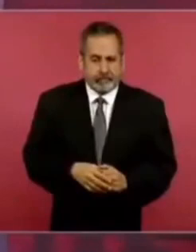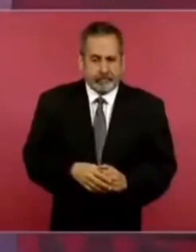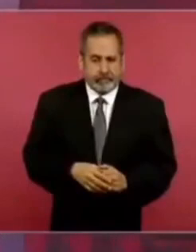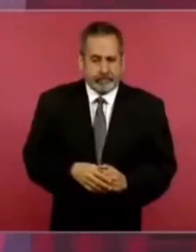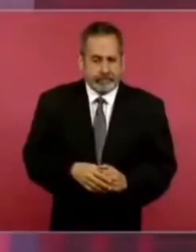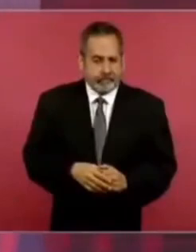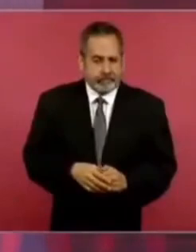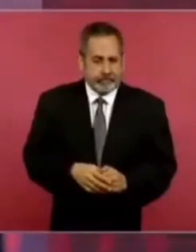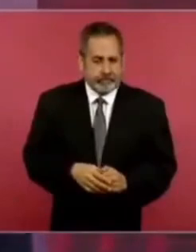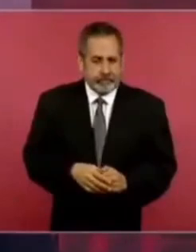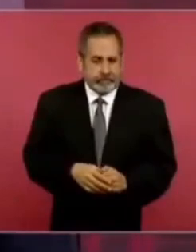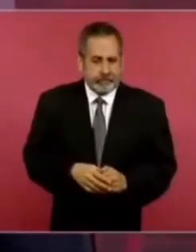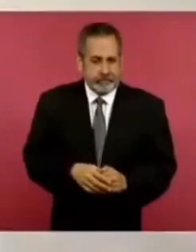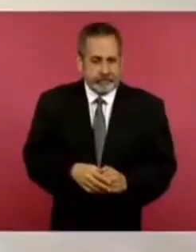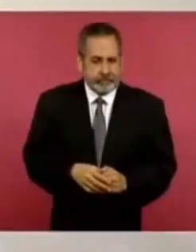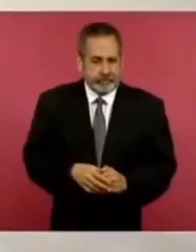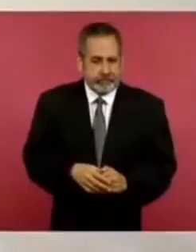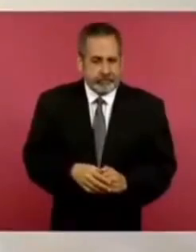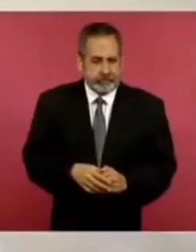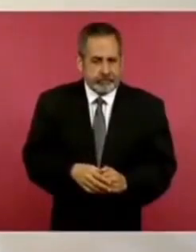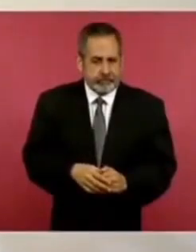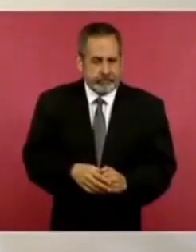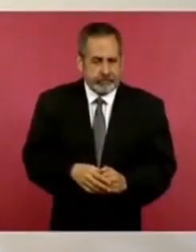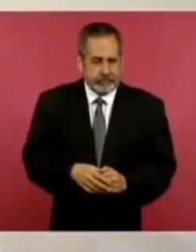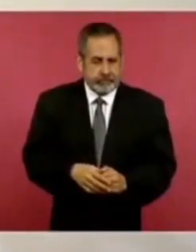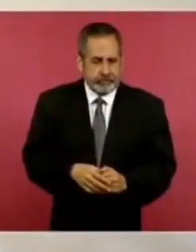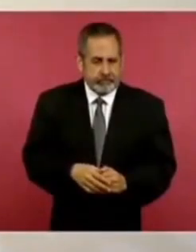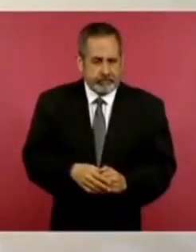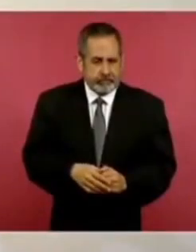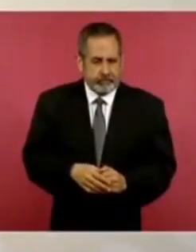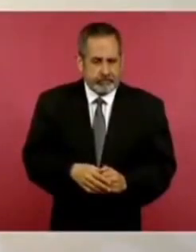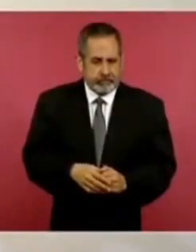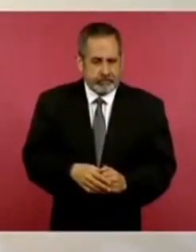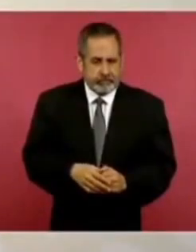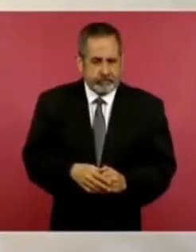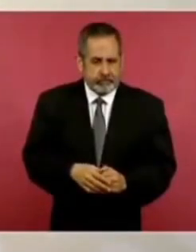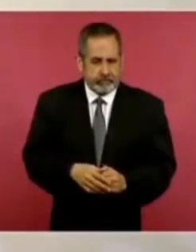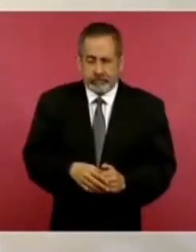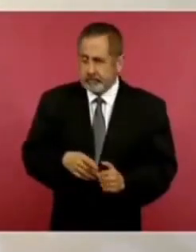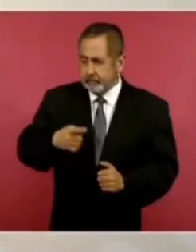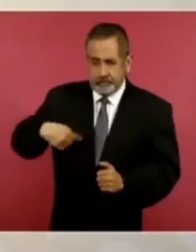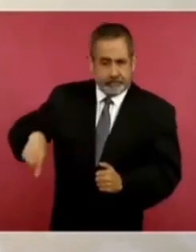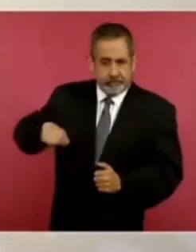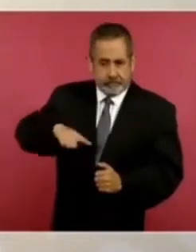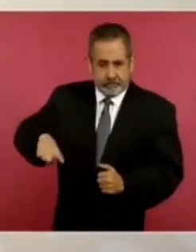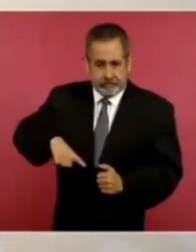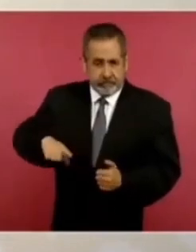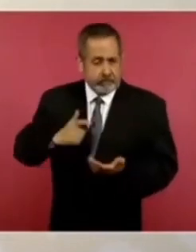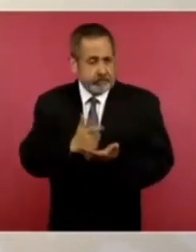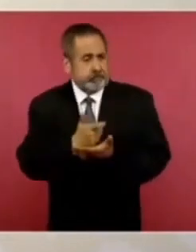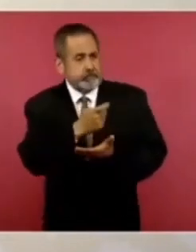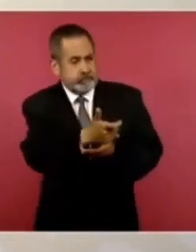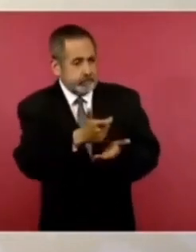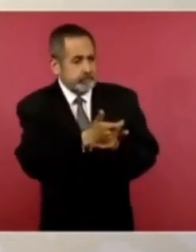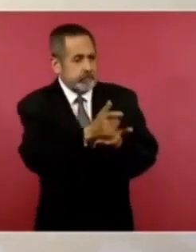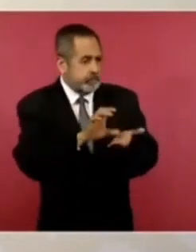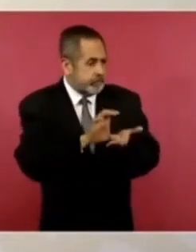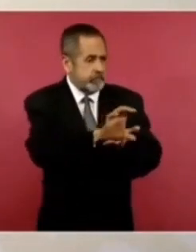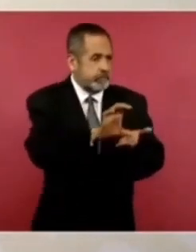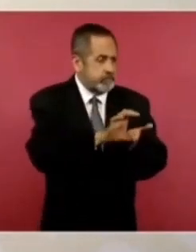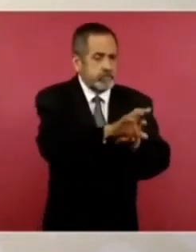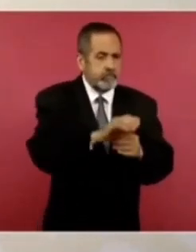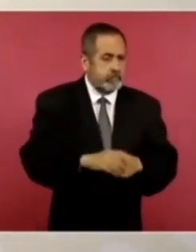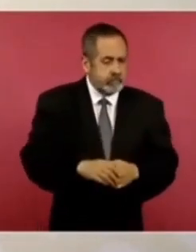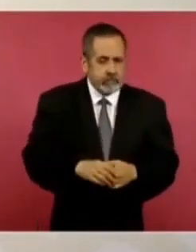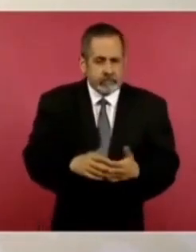hablaba de que para todos estos rescates, incluso se emitió un